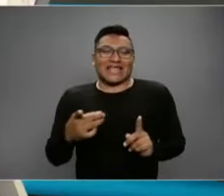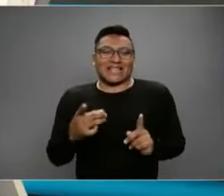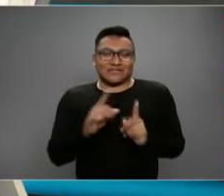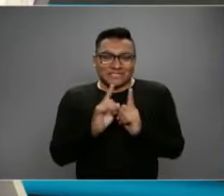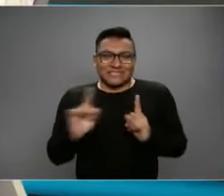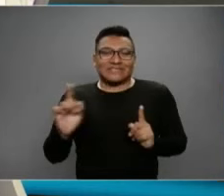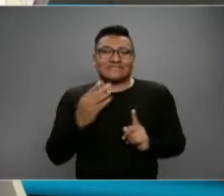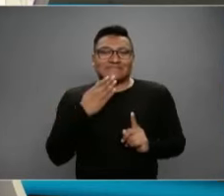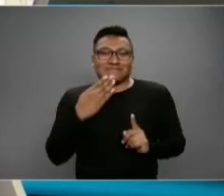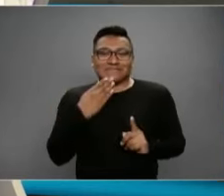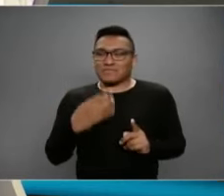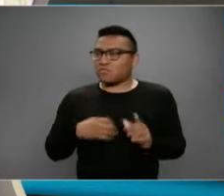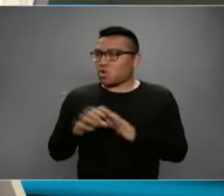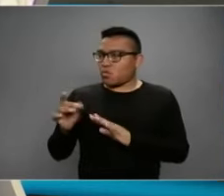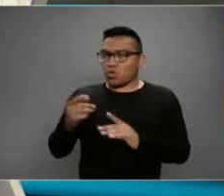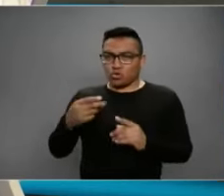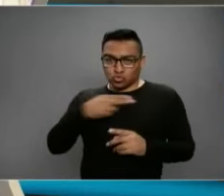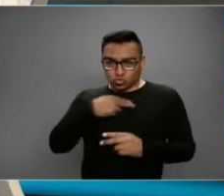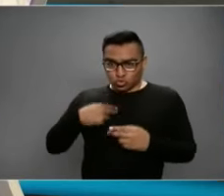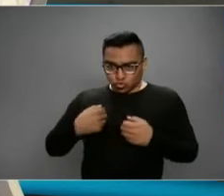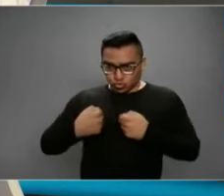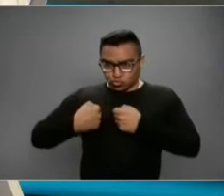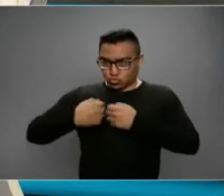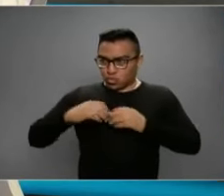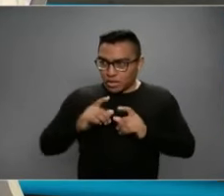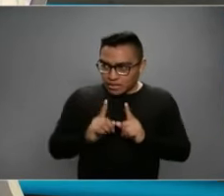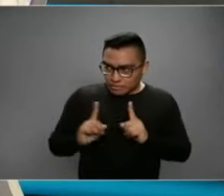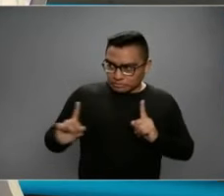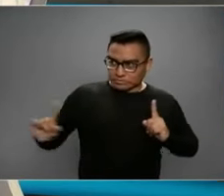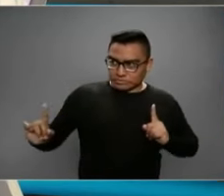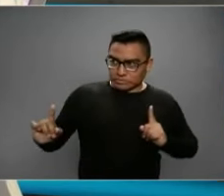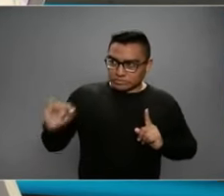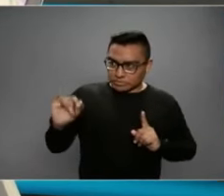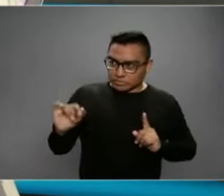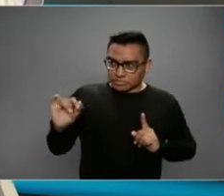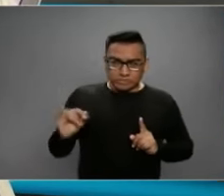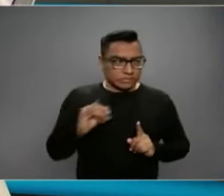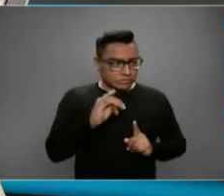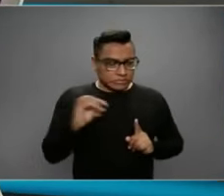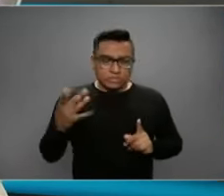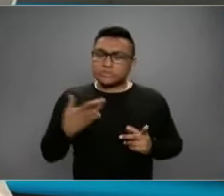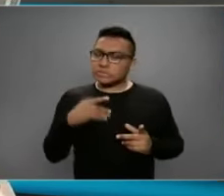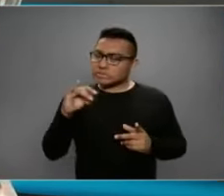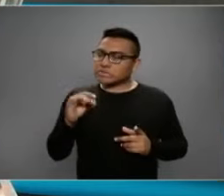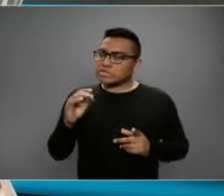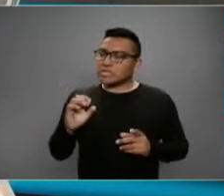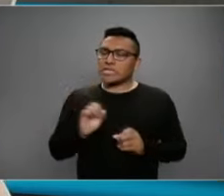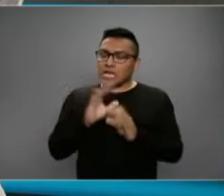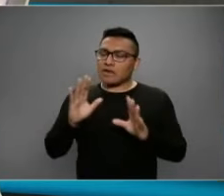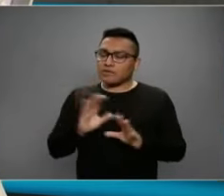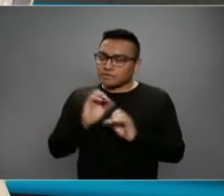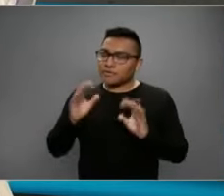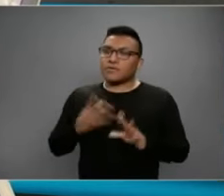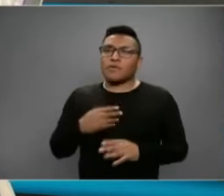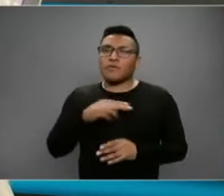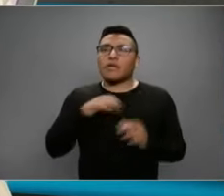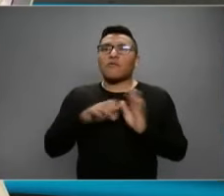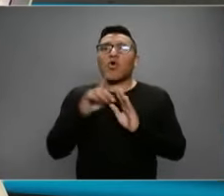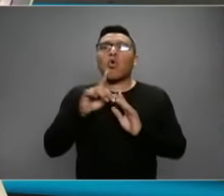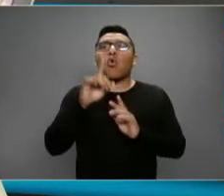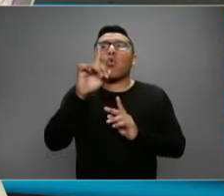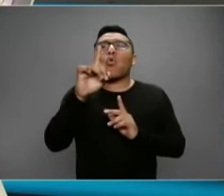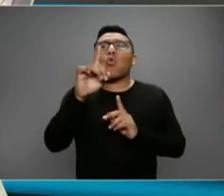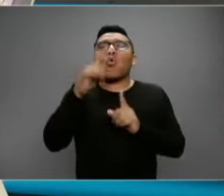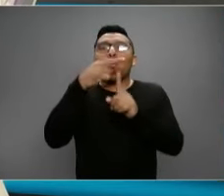teniendo. Exactamente. Distancia. Susana Distancia, al final. Perfecto. Exactamente. Es al menos metro y medio